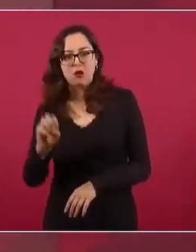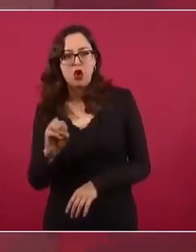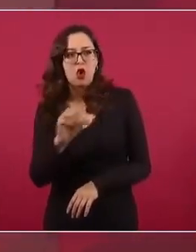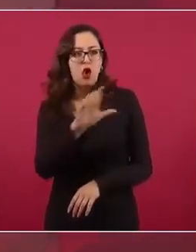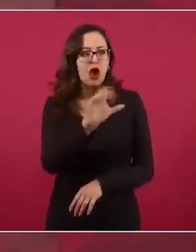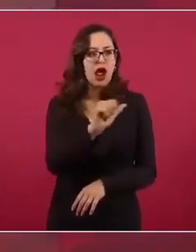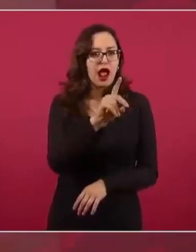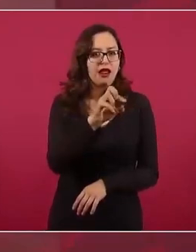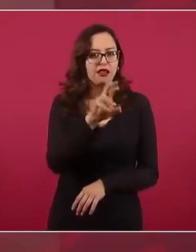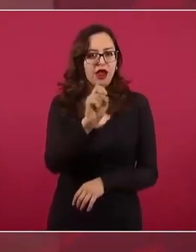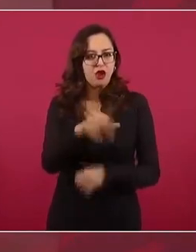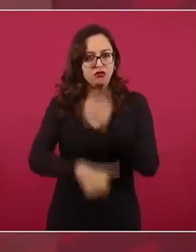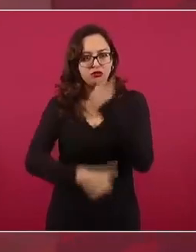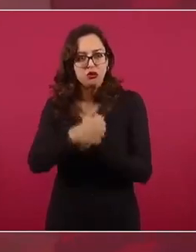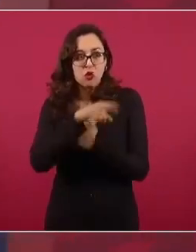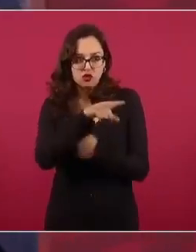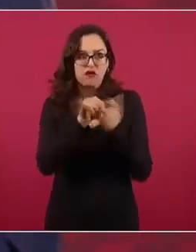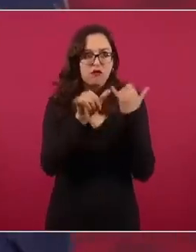que entrara?